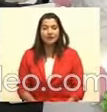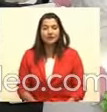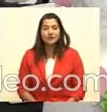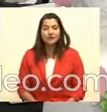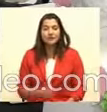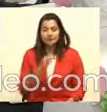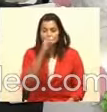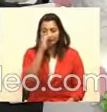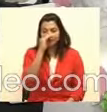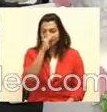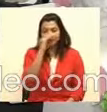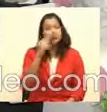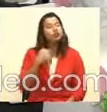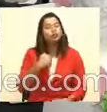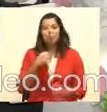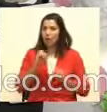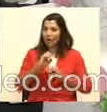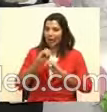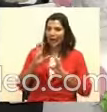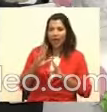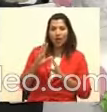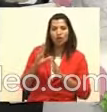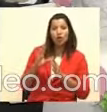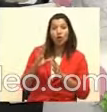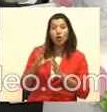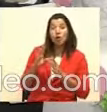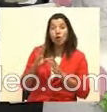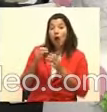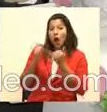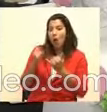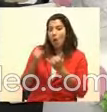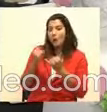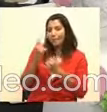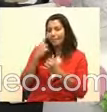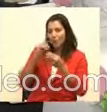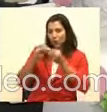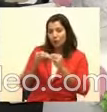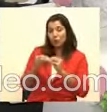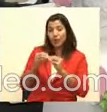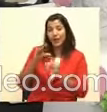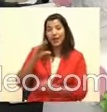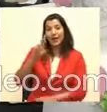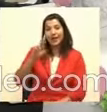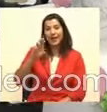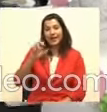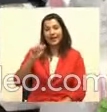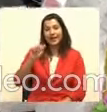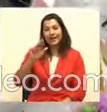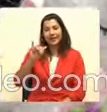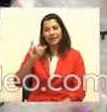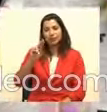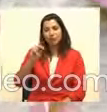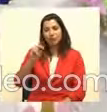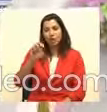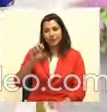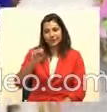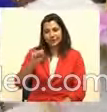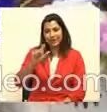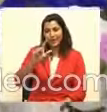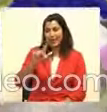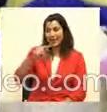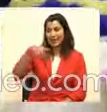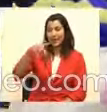llevo y se los voy a recordar nuevamente. Creaciones L. Poncho, Creaciones L. Poncho, tal vez ahí nos hacen